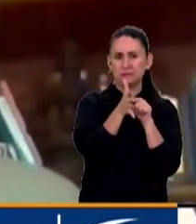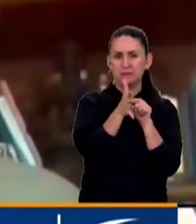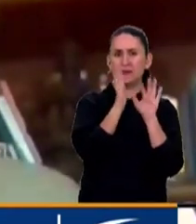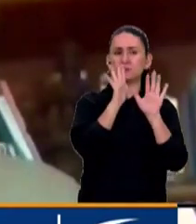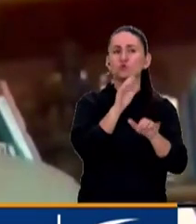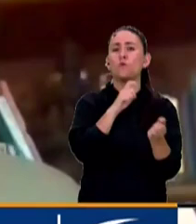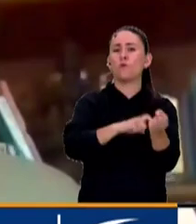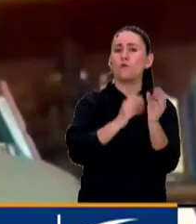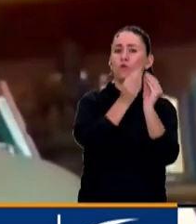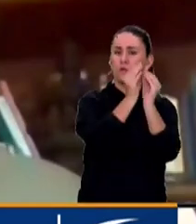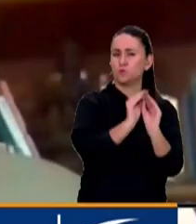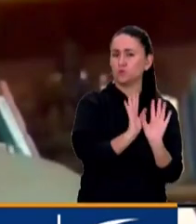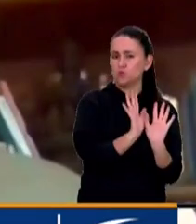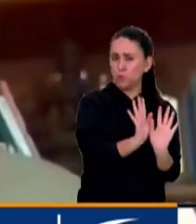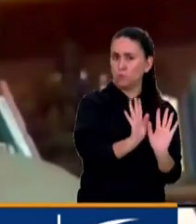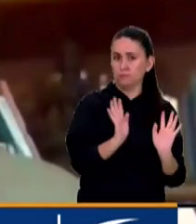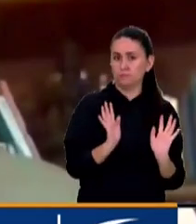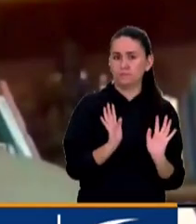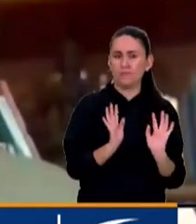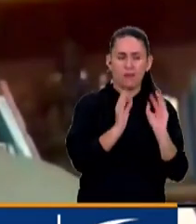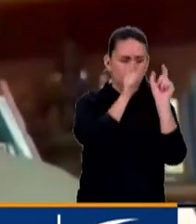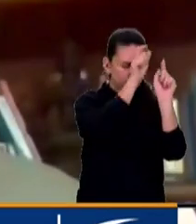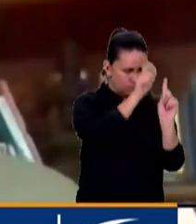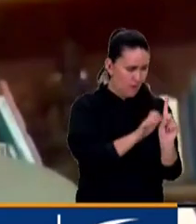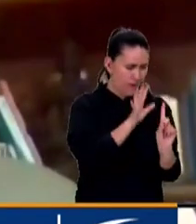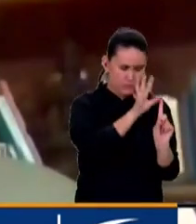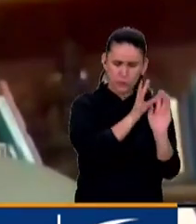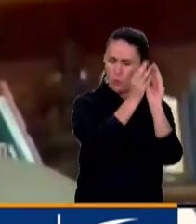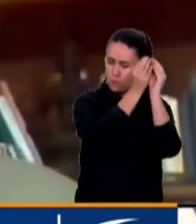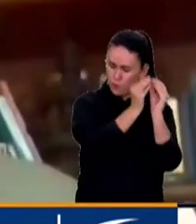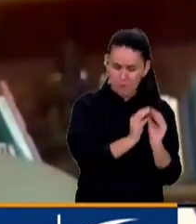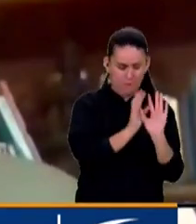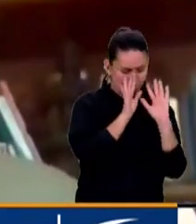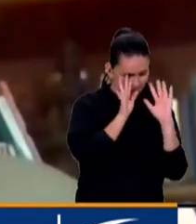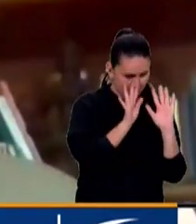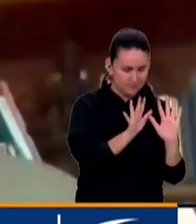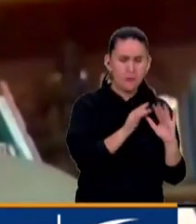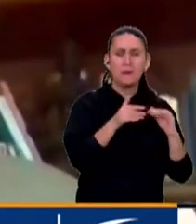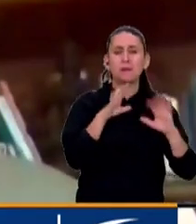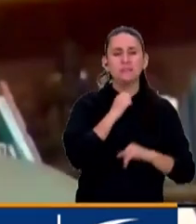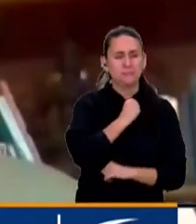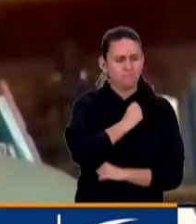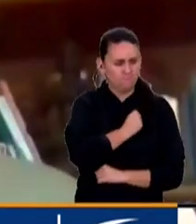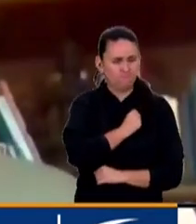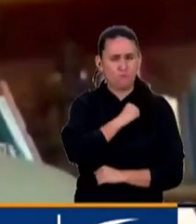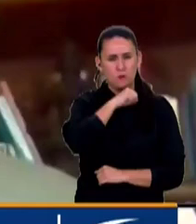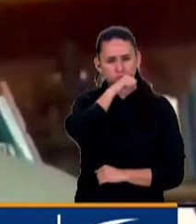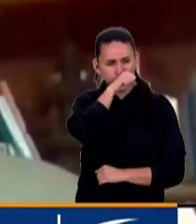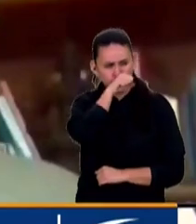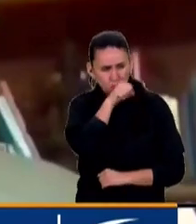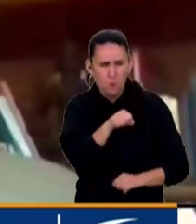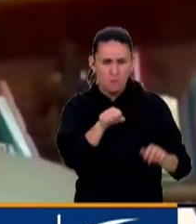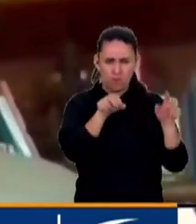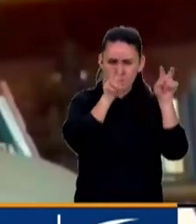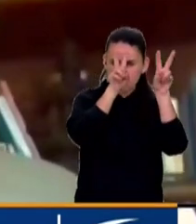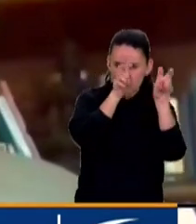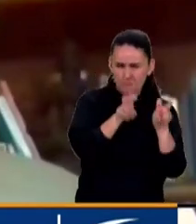conocemos. Él tiene esas características, es una persona apasionada en esos aspectos